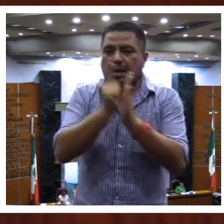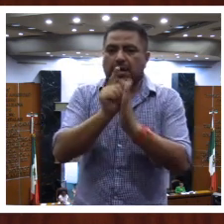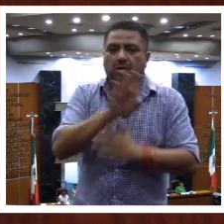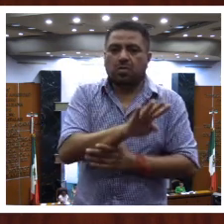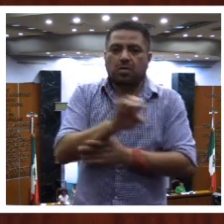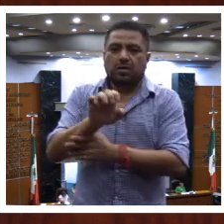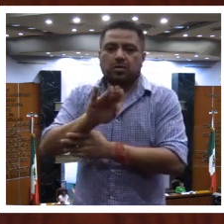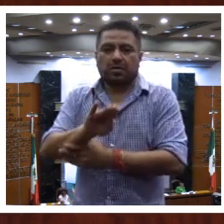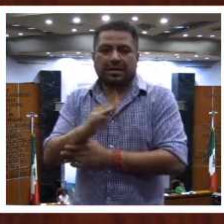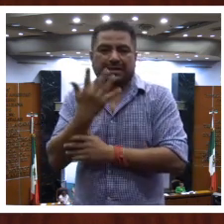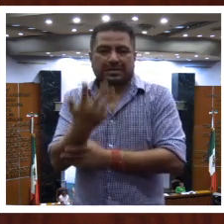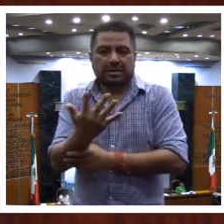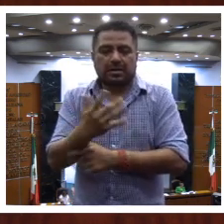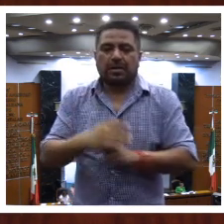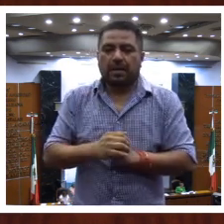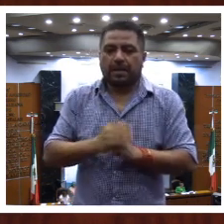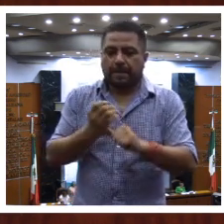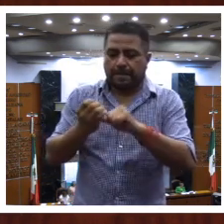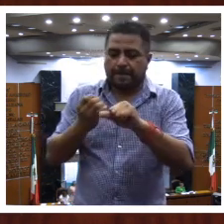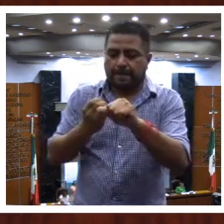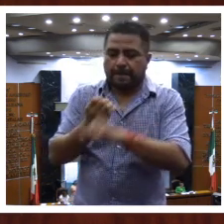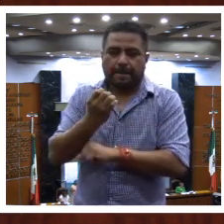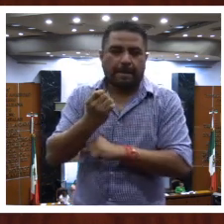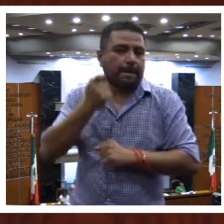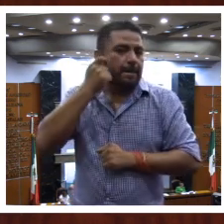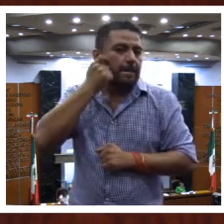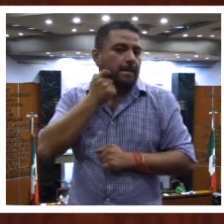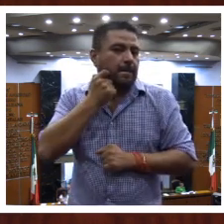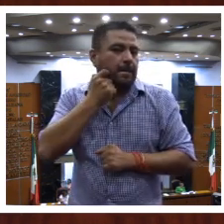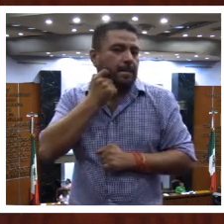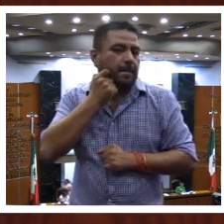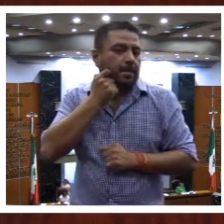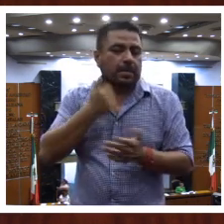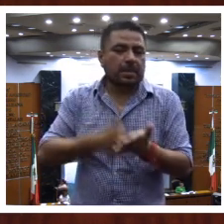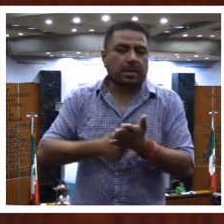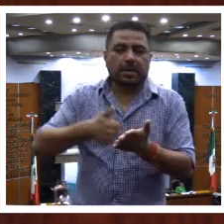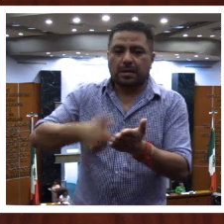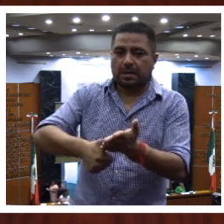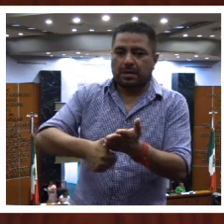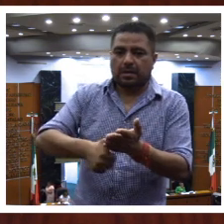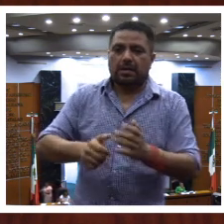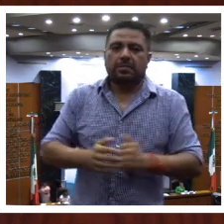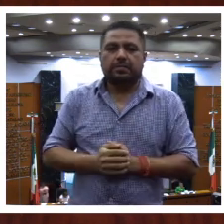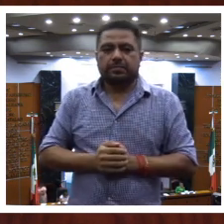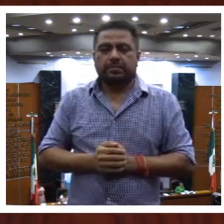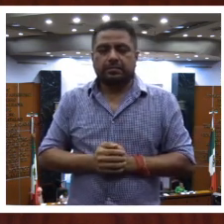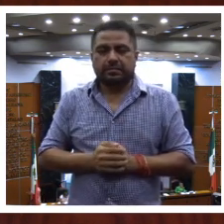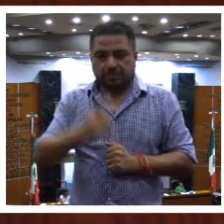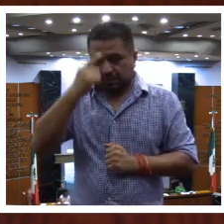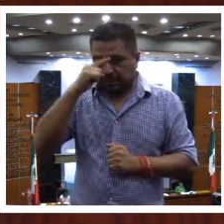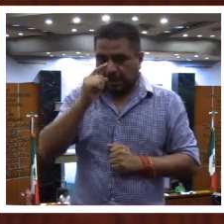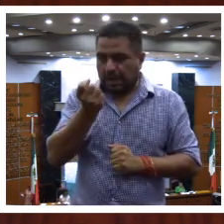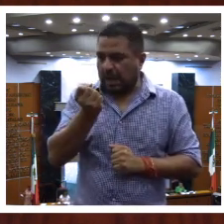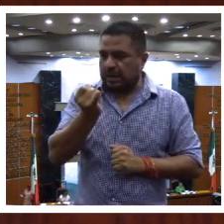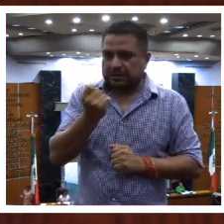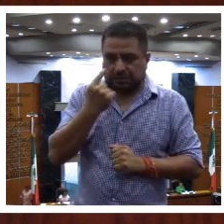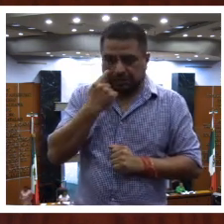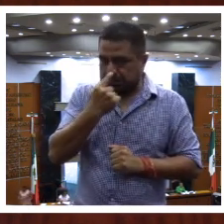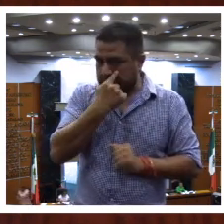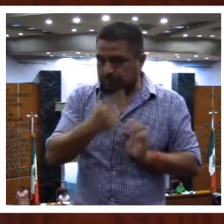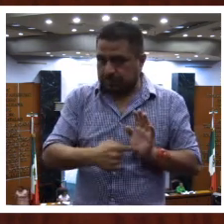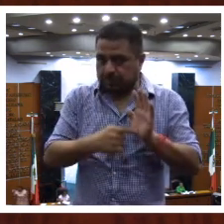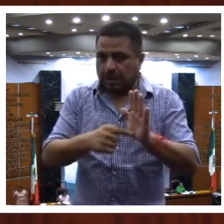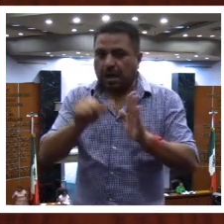495 del Registro Civil del Estado de Guerrero. Para quedar como sigue,